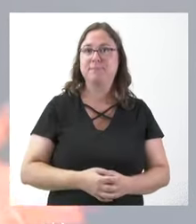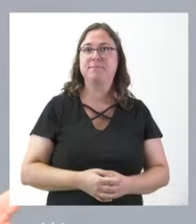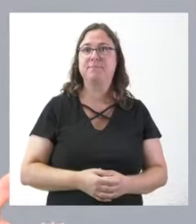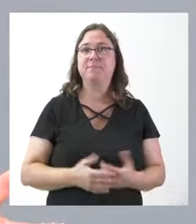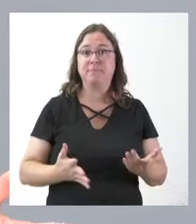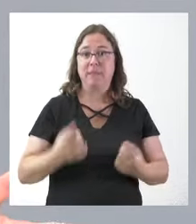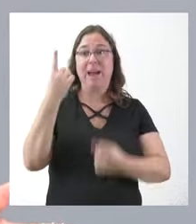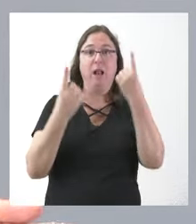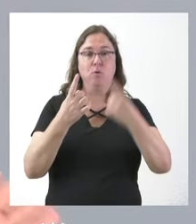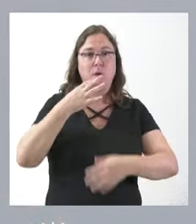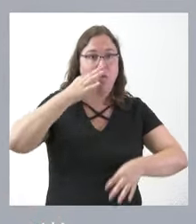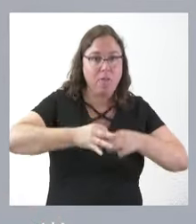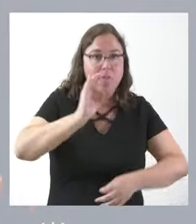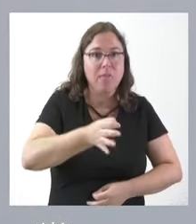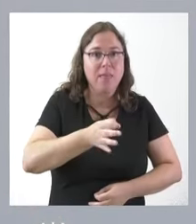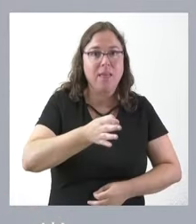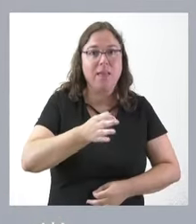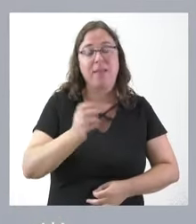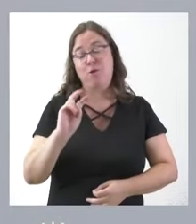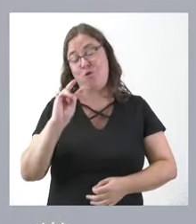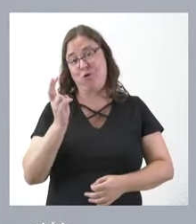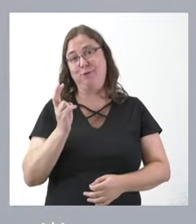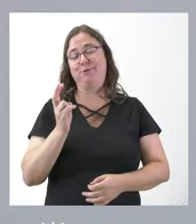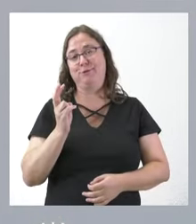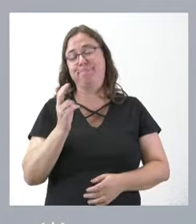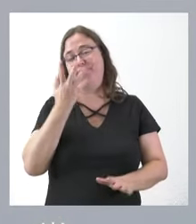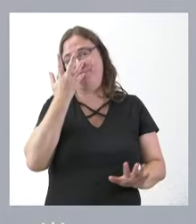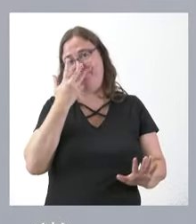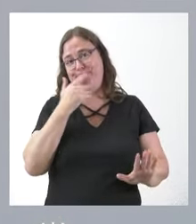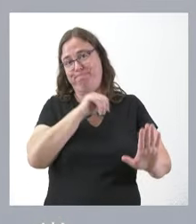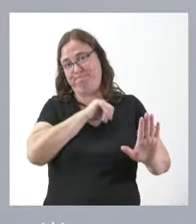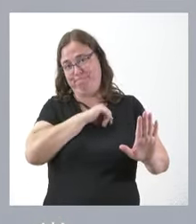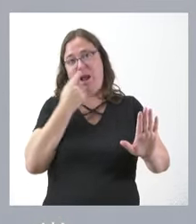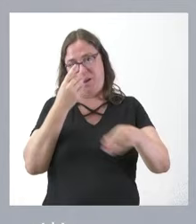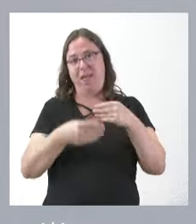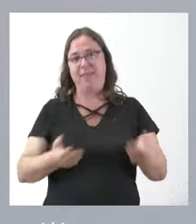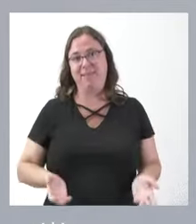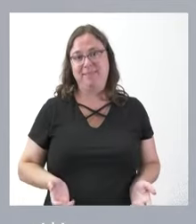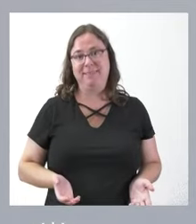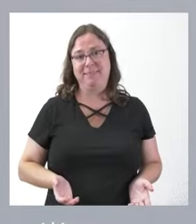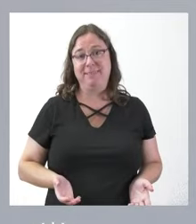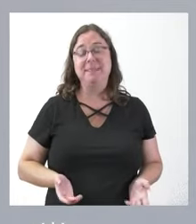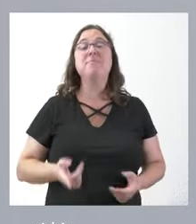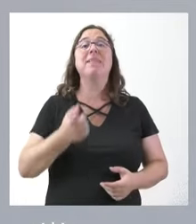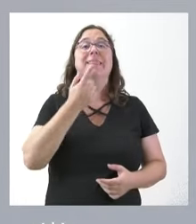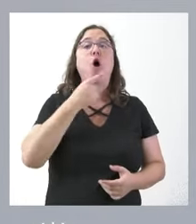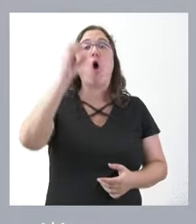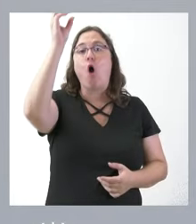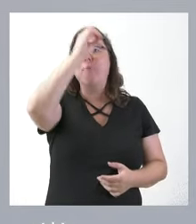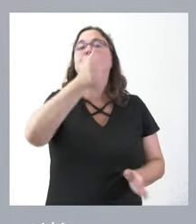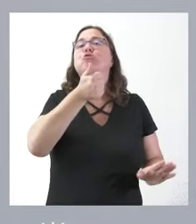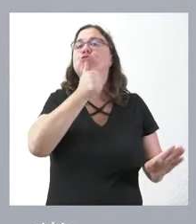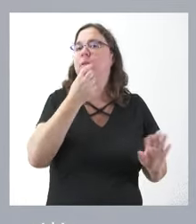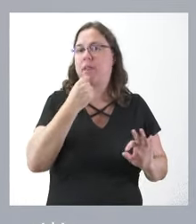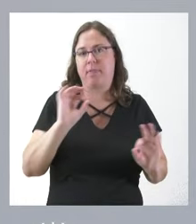Algunos la creyeron y otros preferíamos esperar a ver qué hacía. No la hemos oído opinar sobre este asunto todavía.